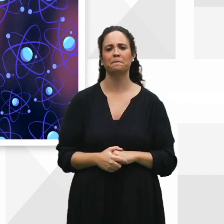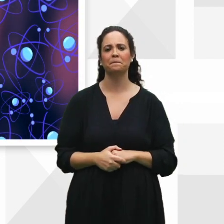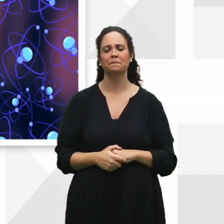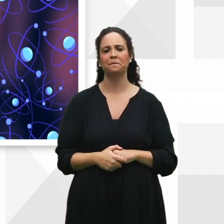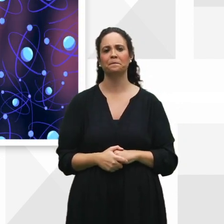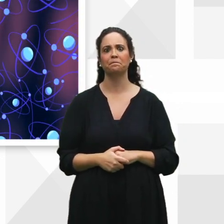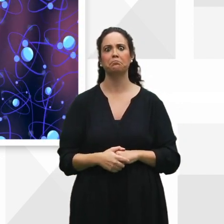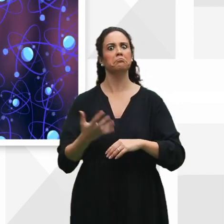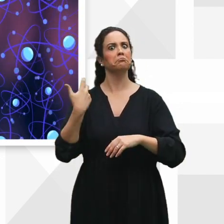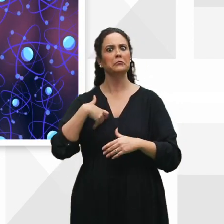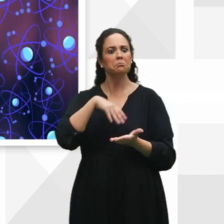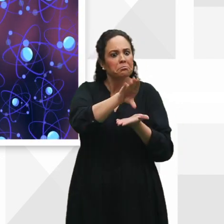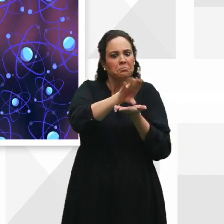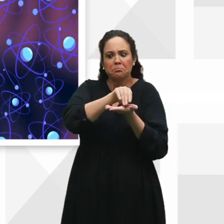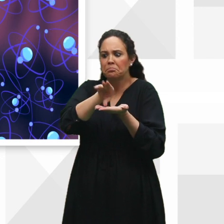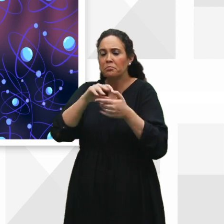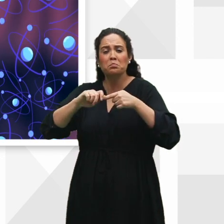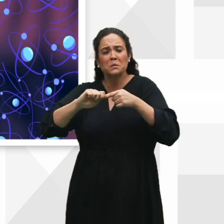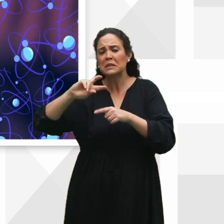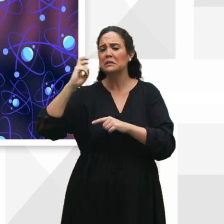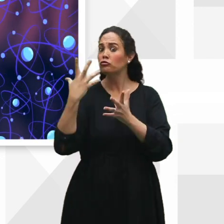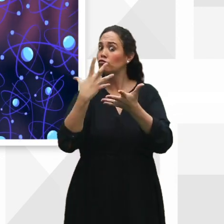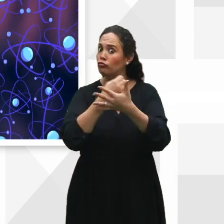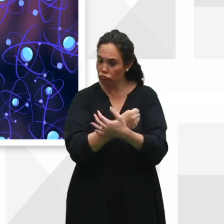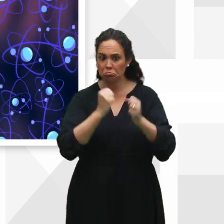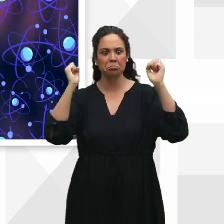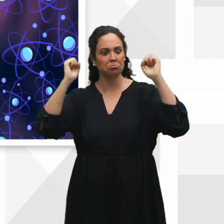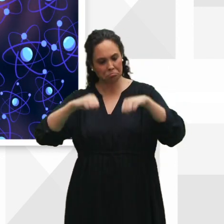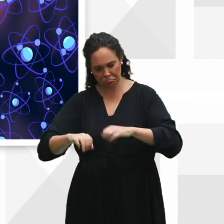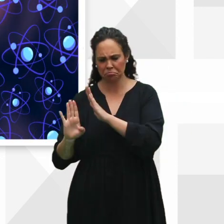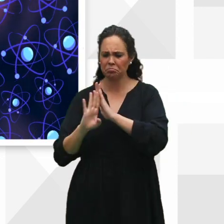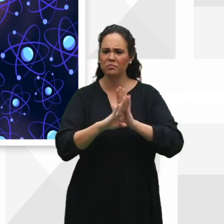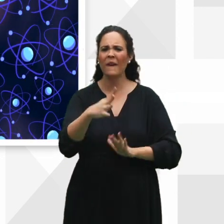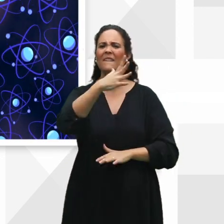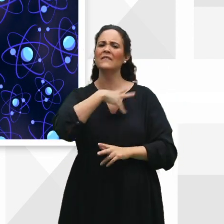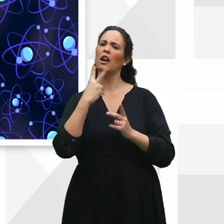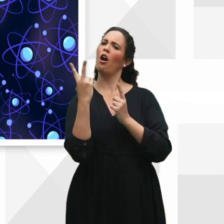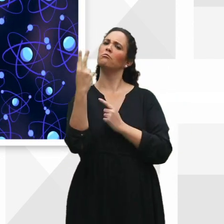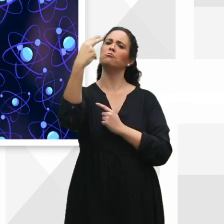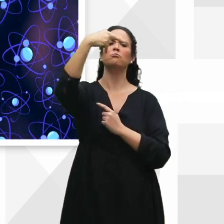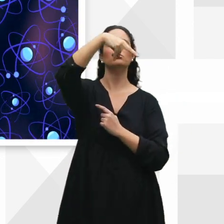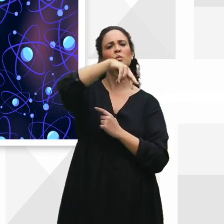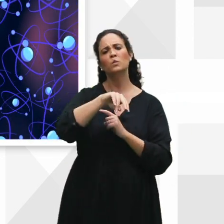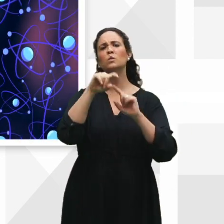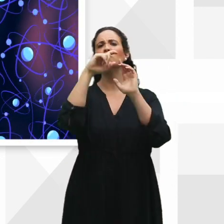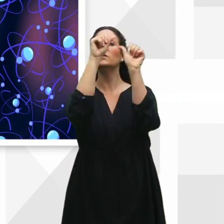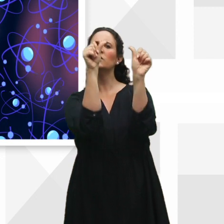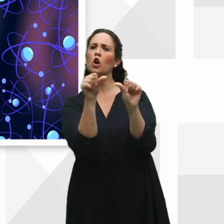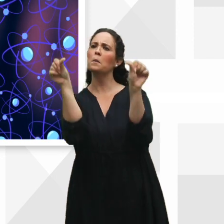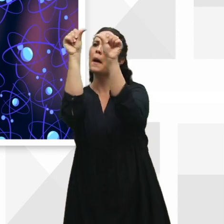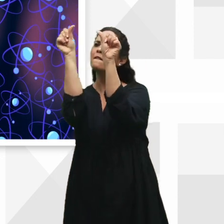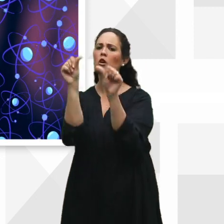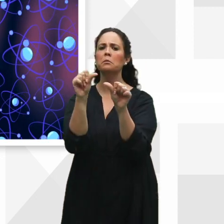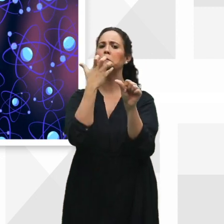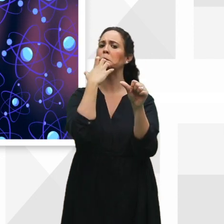Una vez tengamos todos los materiales, decidiremos qué tipo de forma queremos que tengan nuestros átomos para la fórmula. De